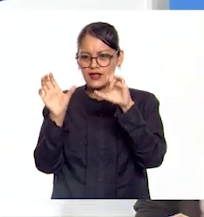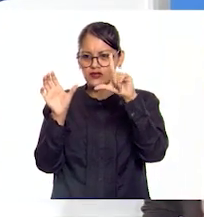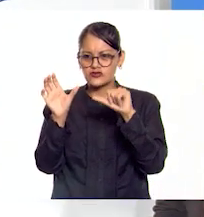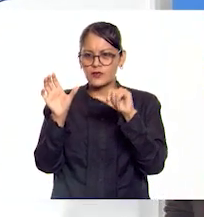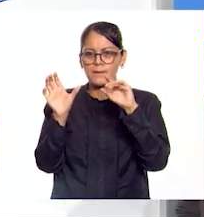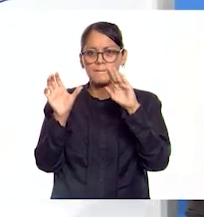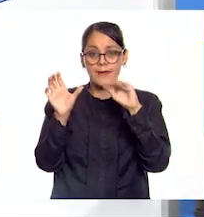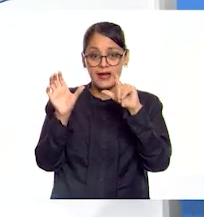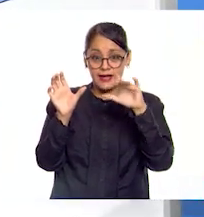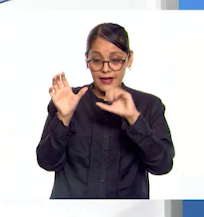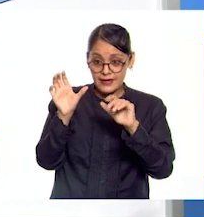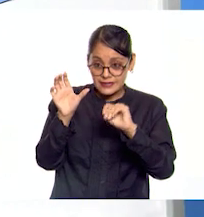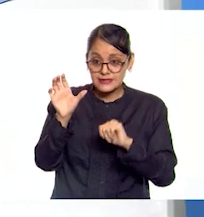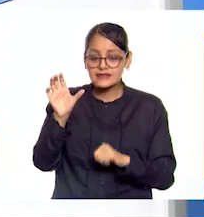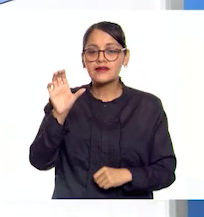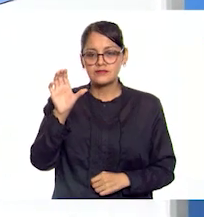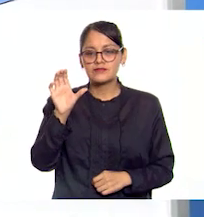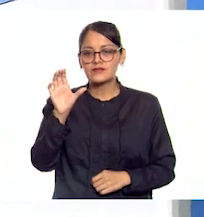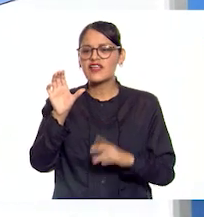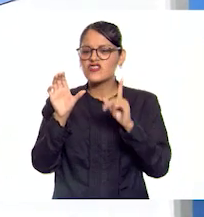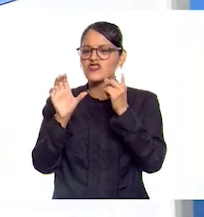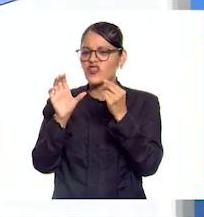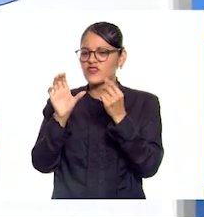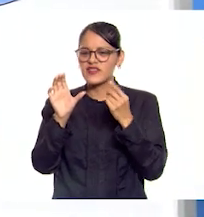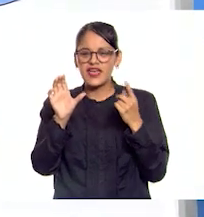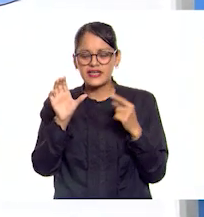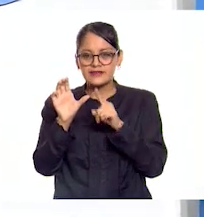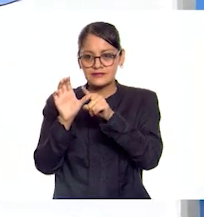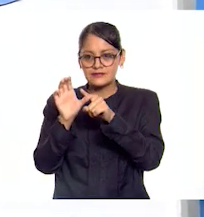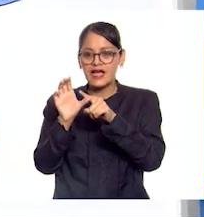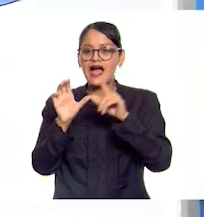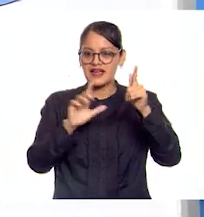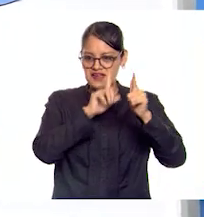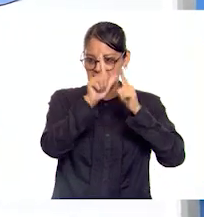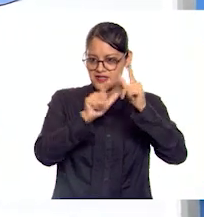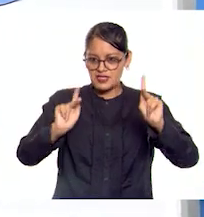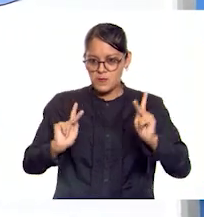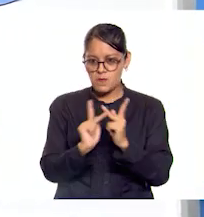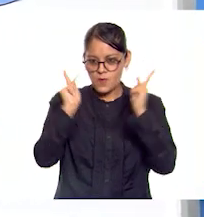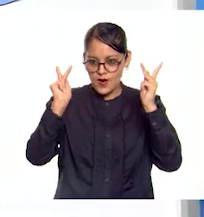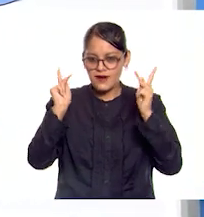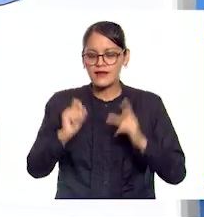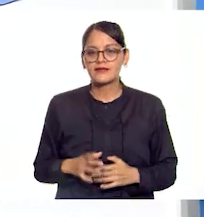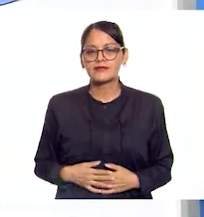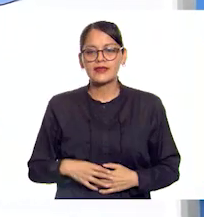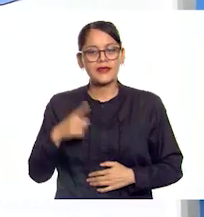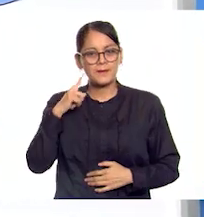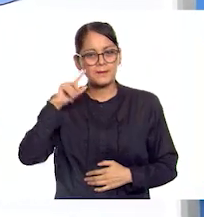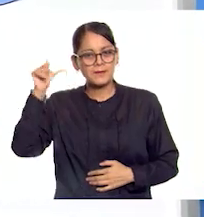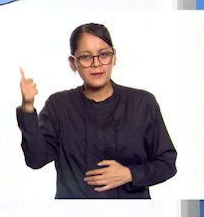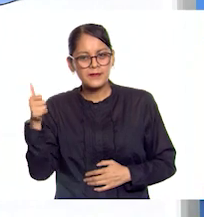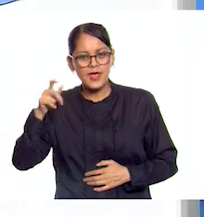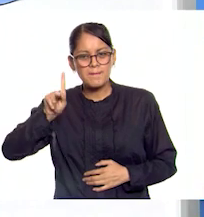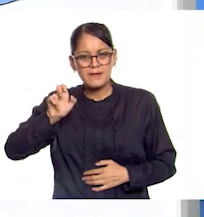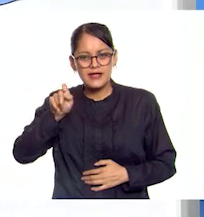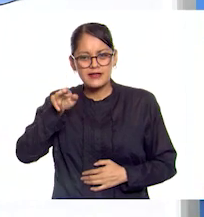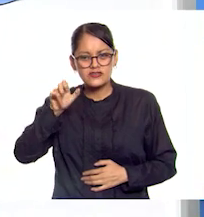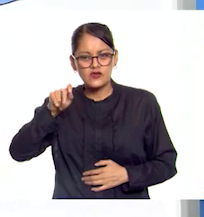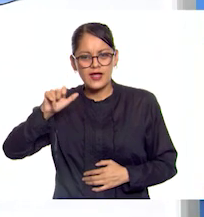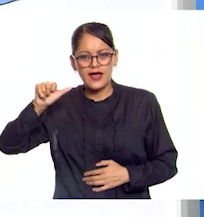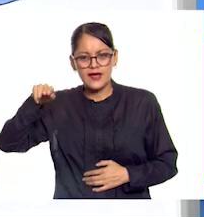es la Península de los Balcanes donde está ubicada la actual Grecia y la Península de Anatolia